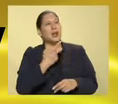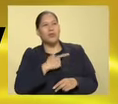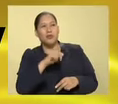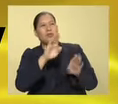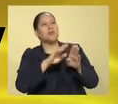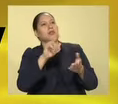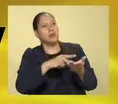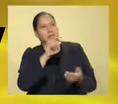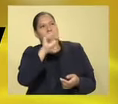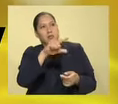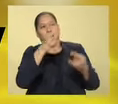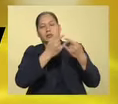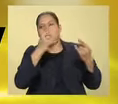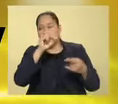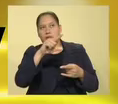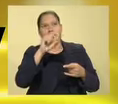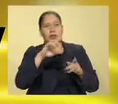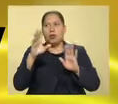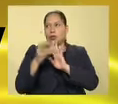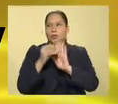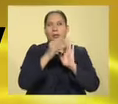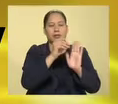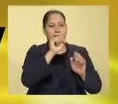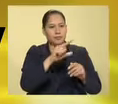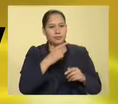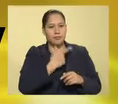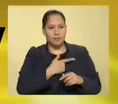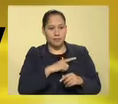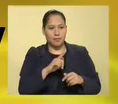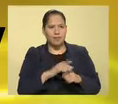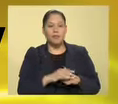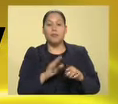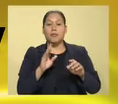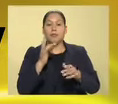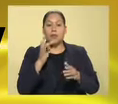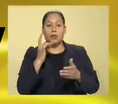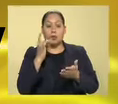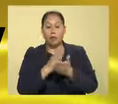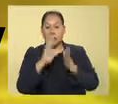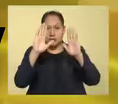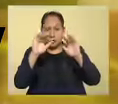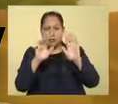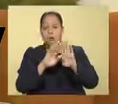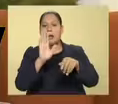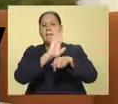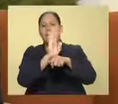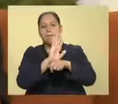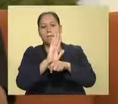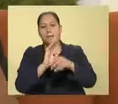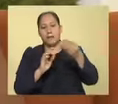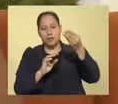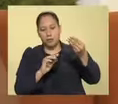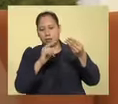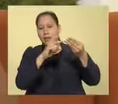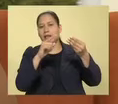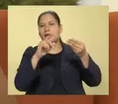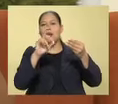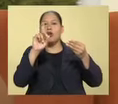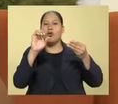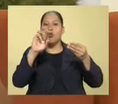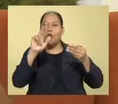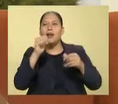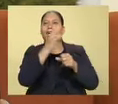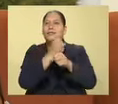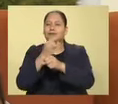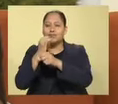repite, se repite, se repite, es cliché tras cliché. Y bueno, para despedirnos únicamente... ¿Qué nos traes? Ya nada más esta sorpresa. La mismísima Dora,